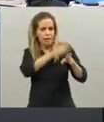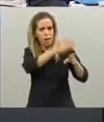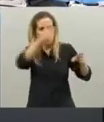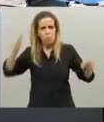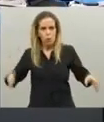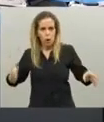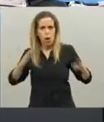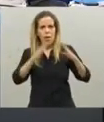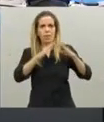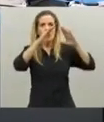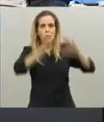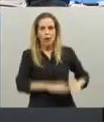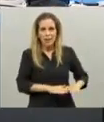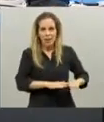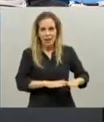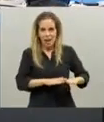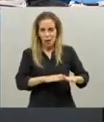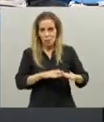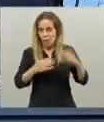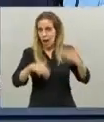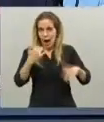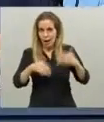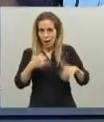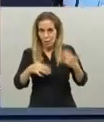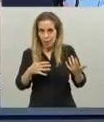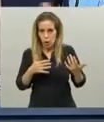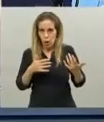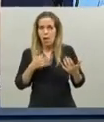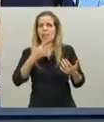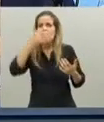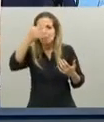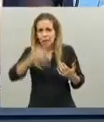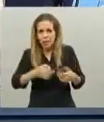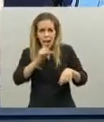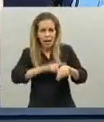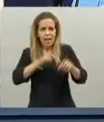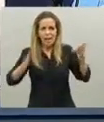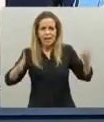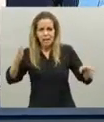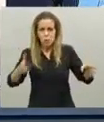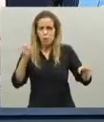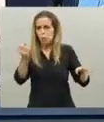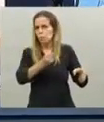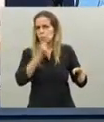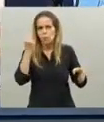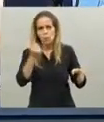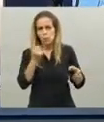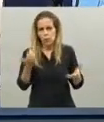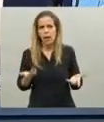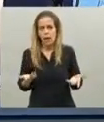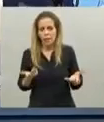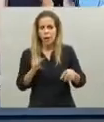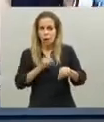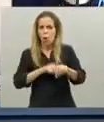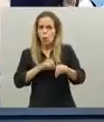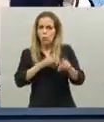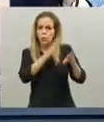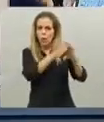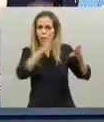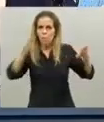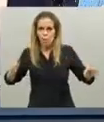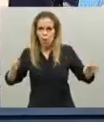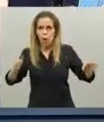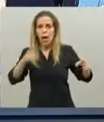el segundo día tercer día ya estábamos en emergencia? la verdad que nos dio un tiempo valiosísimo un tiempo que nos